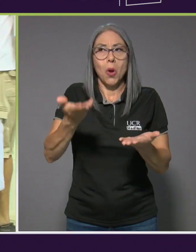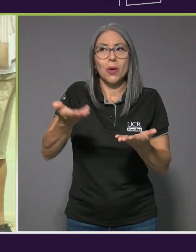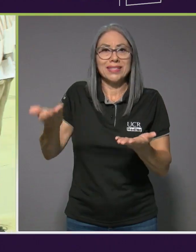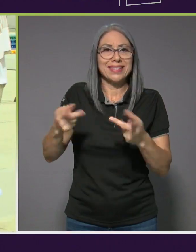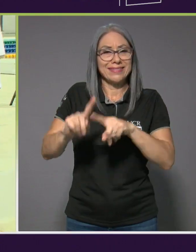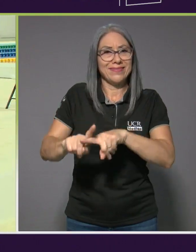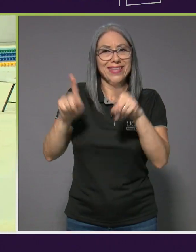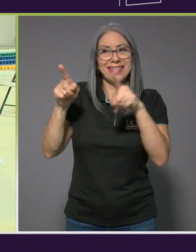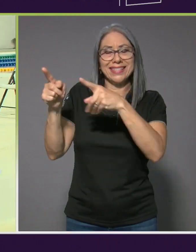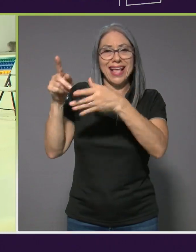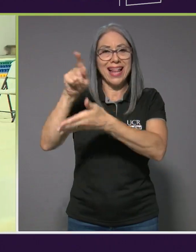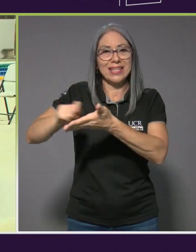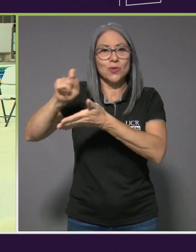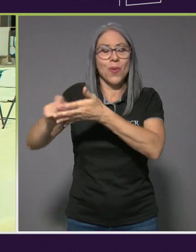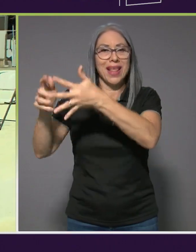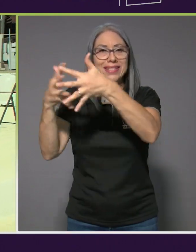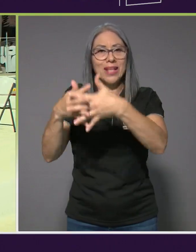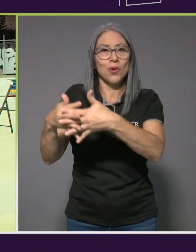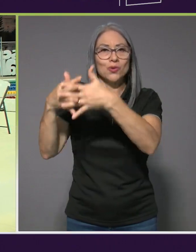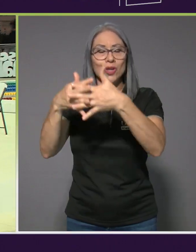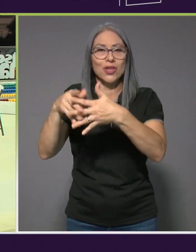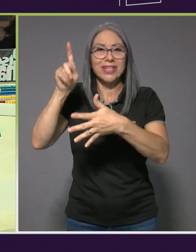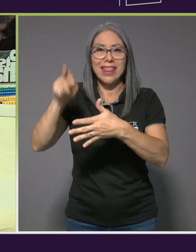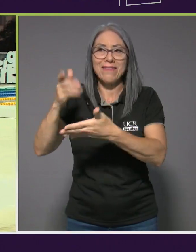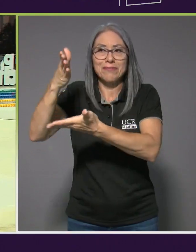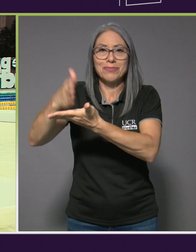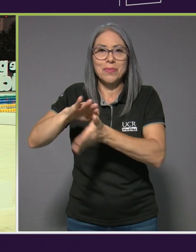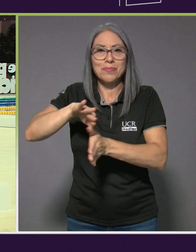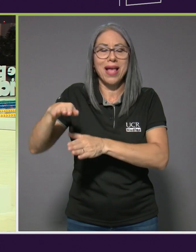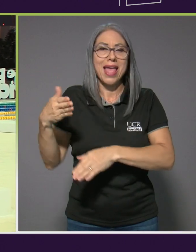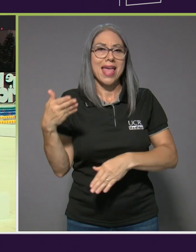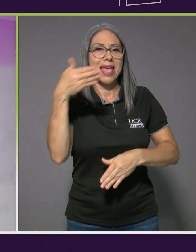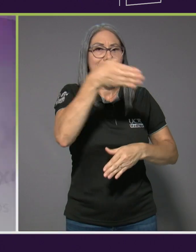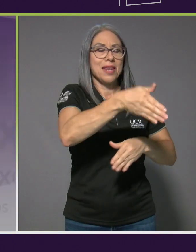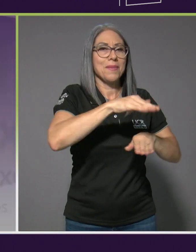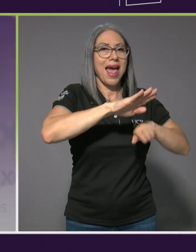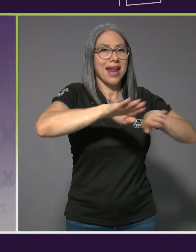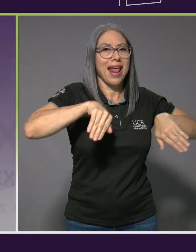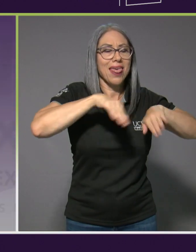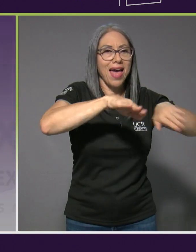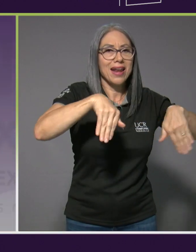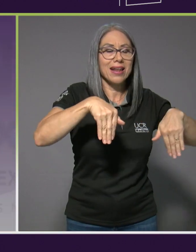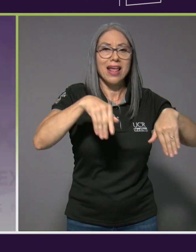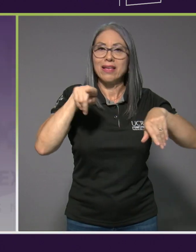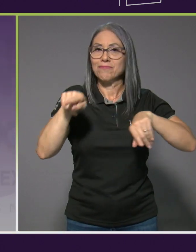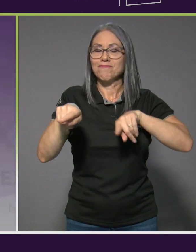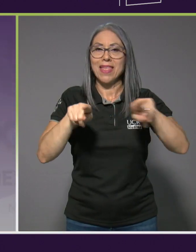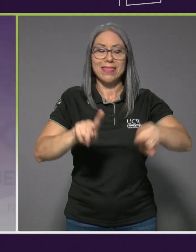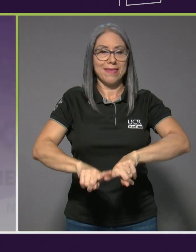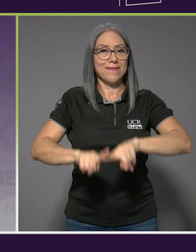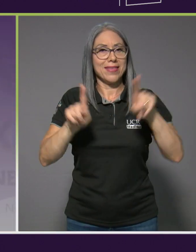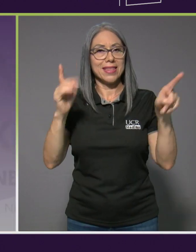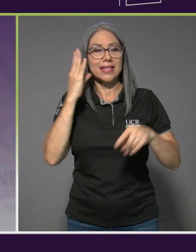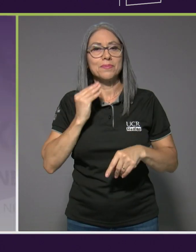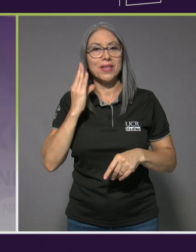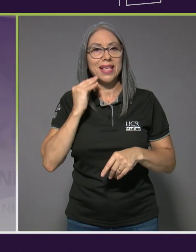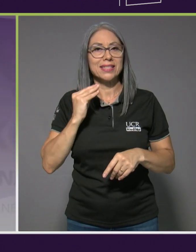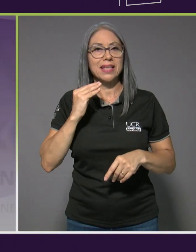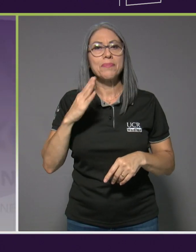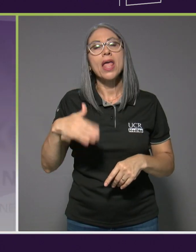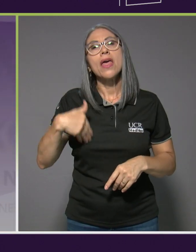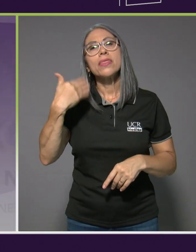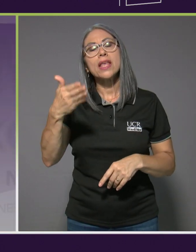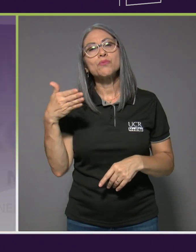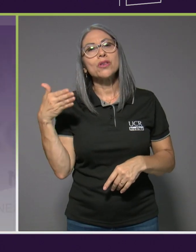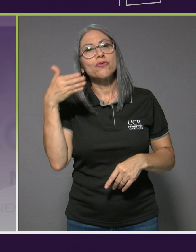tener que ir a nadar, fue una experiencia muy diferente y después fui a Colorado,